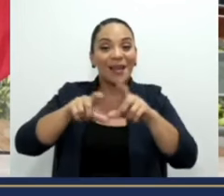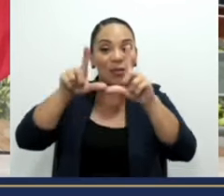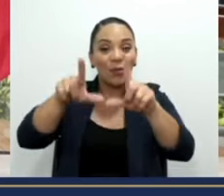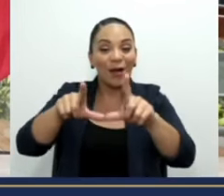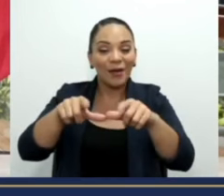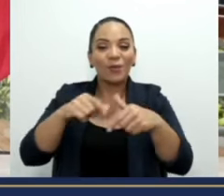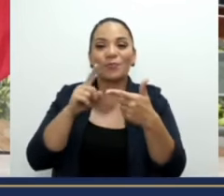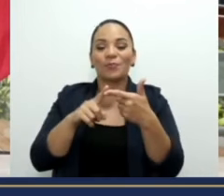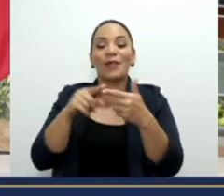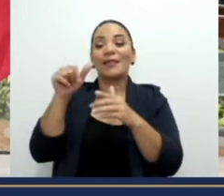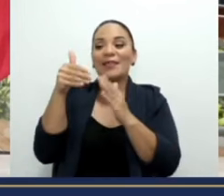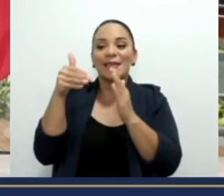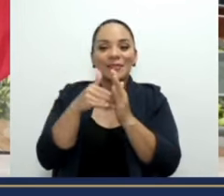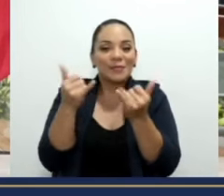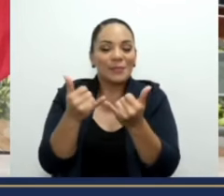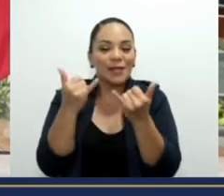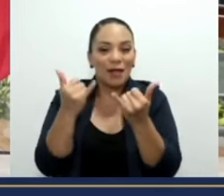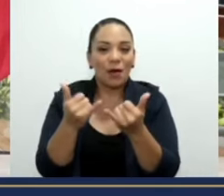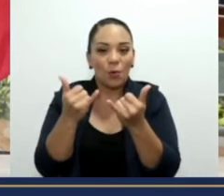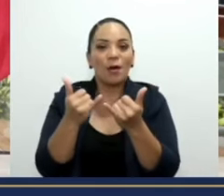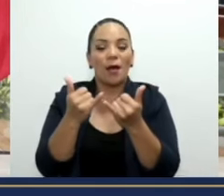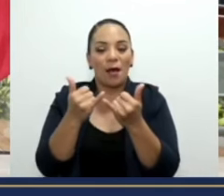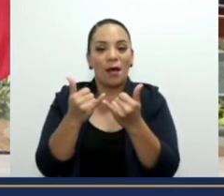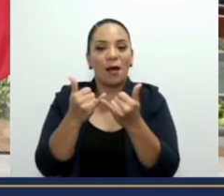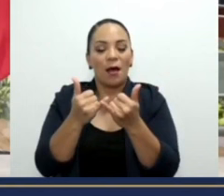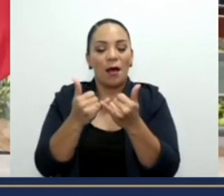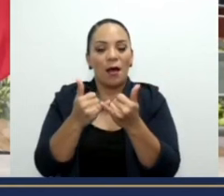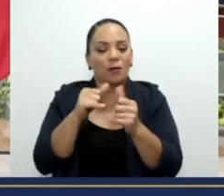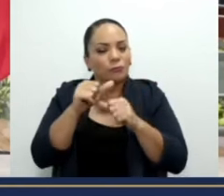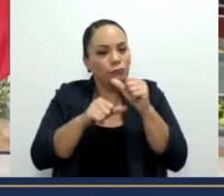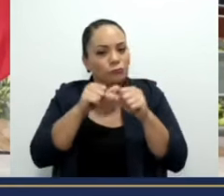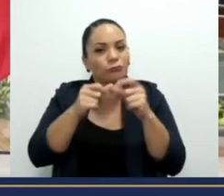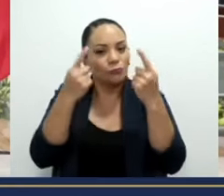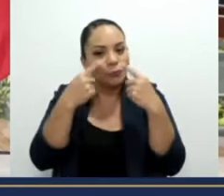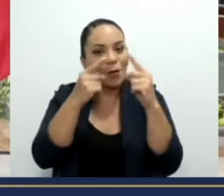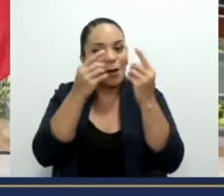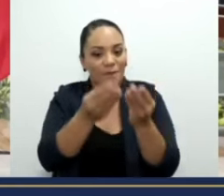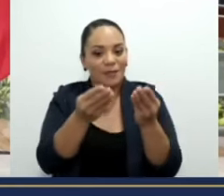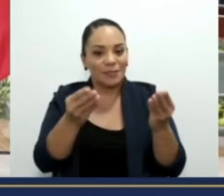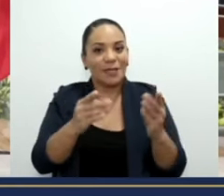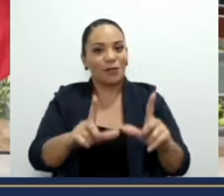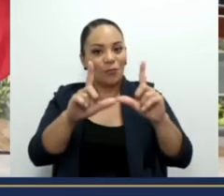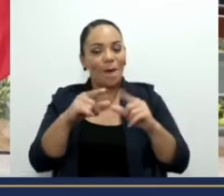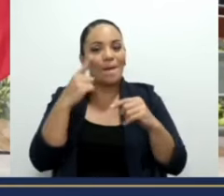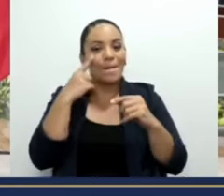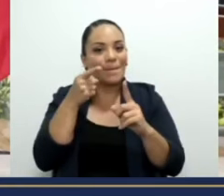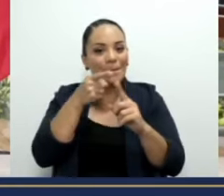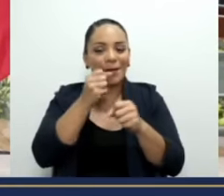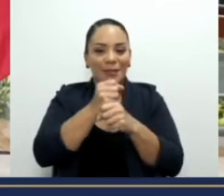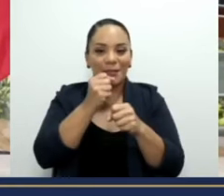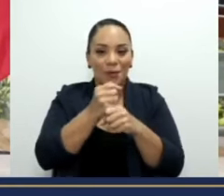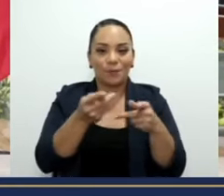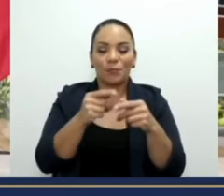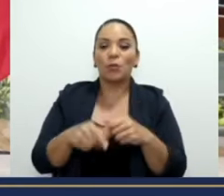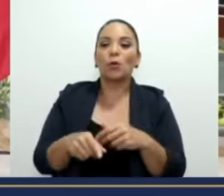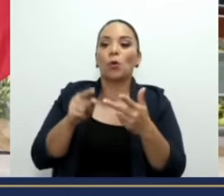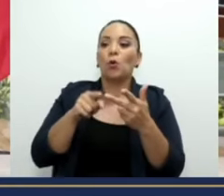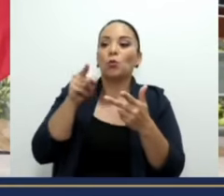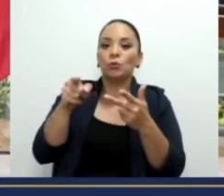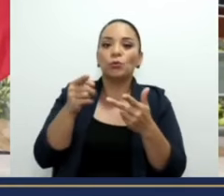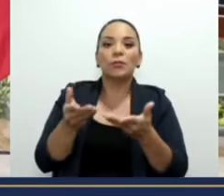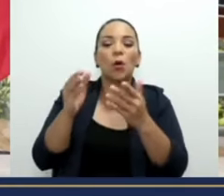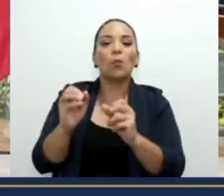persiguiendo ese bachillerato para la empleabilidad. Usted les va a dar oportunidades a